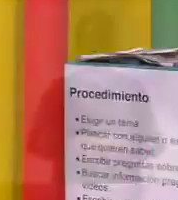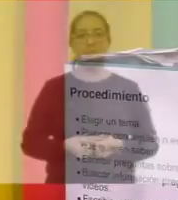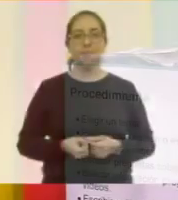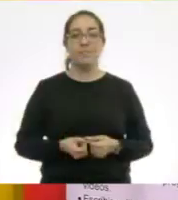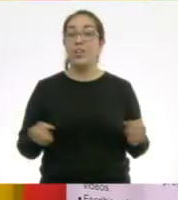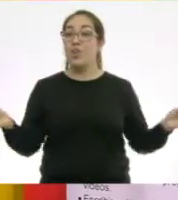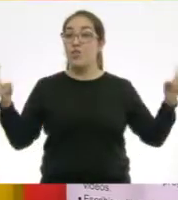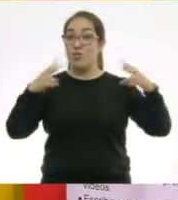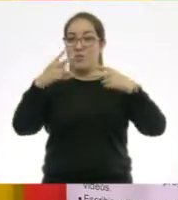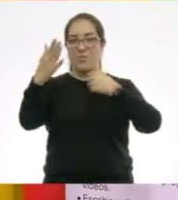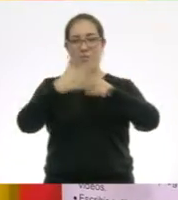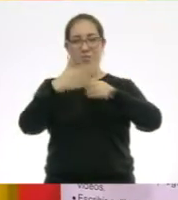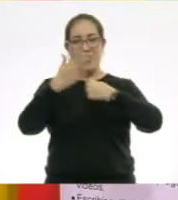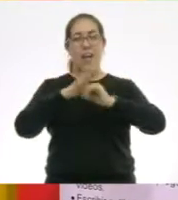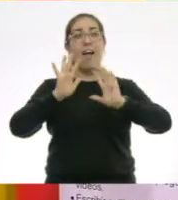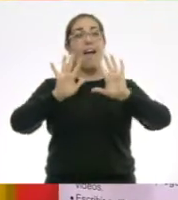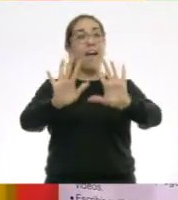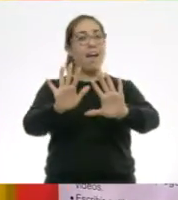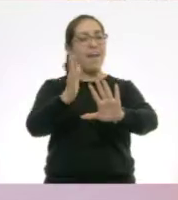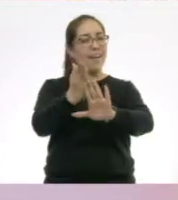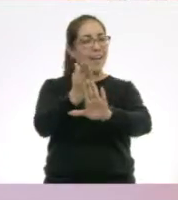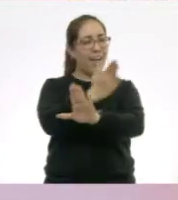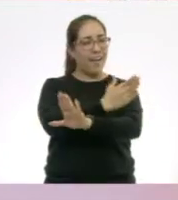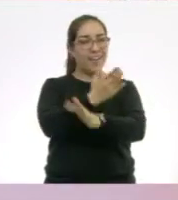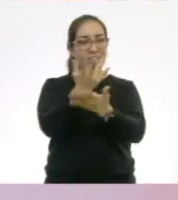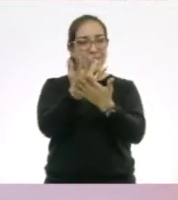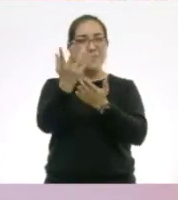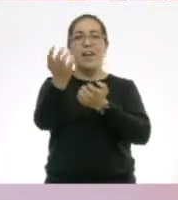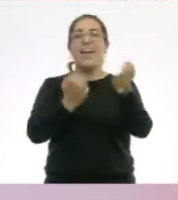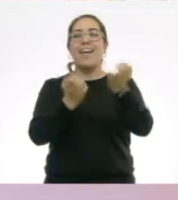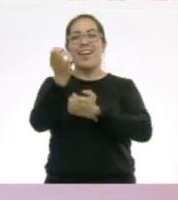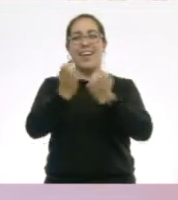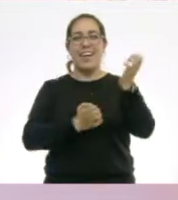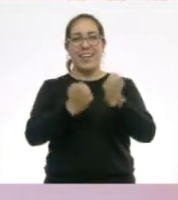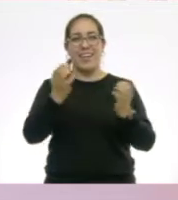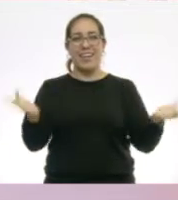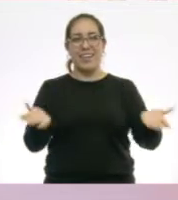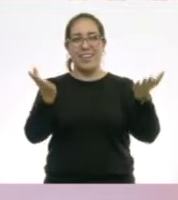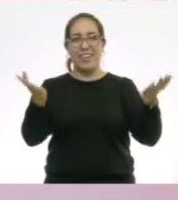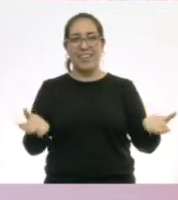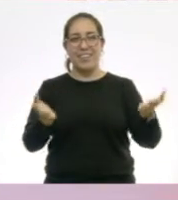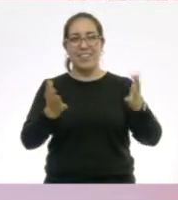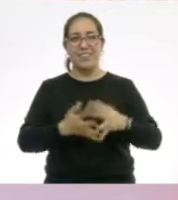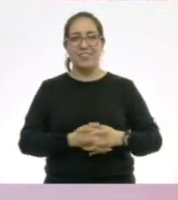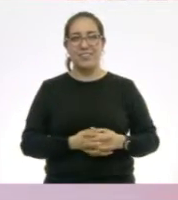Nos vemos en la próxima, pero antes, ¡vamos a movernos! ¡A movernos! ¡Adiós!